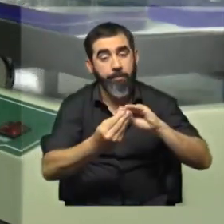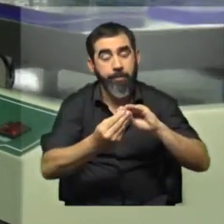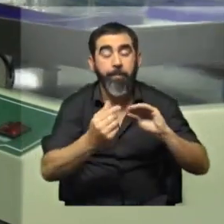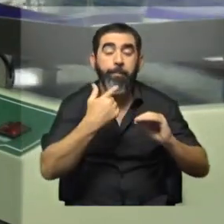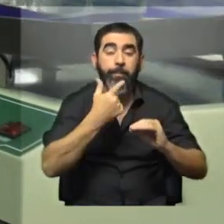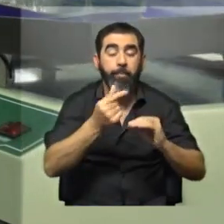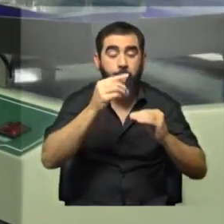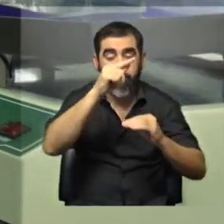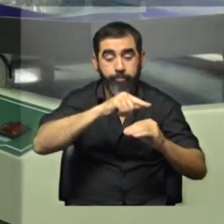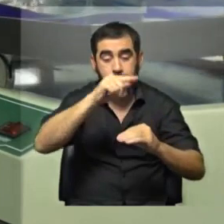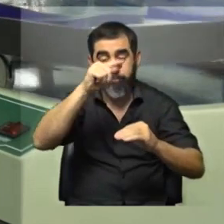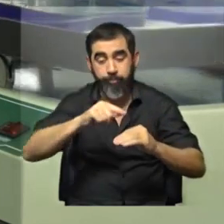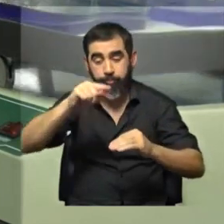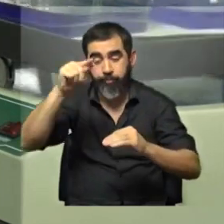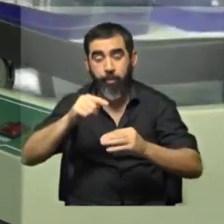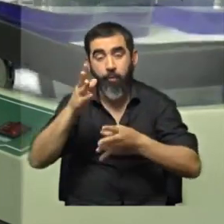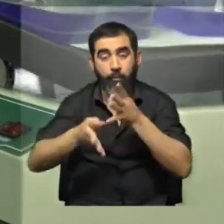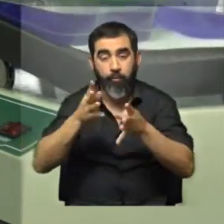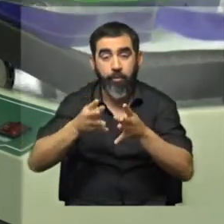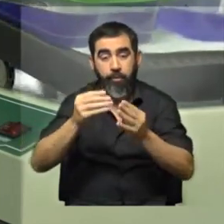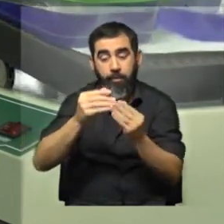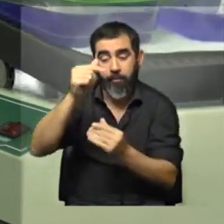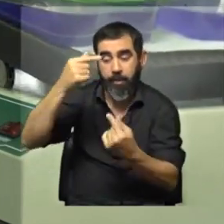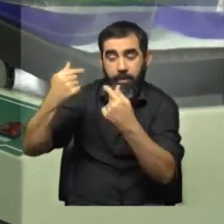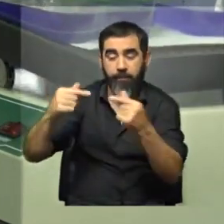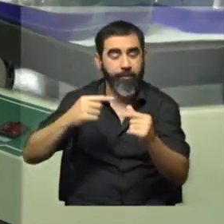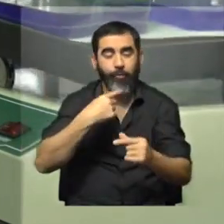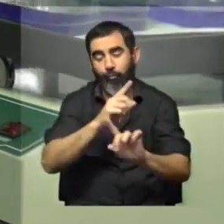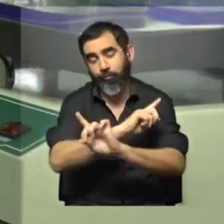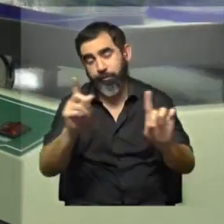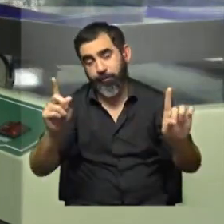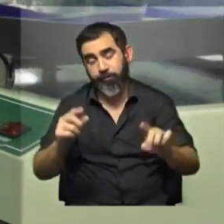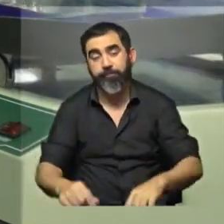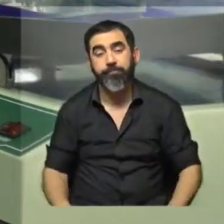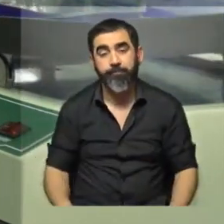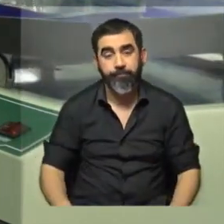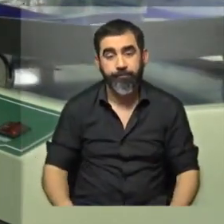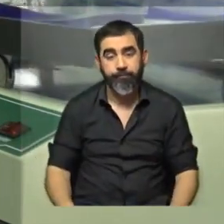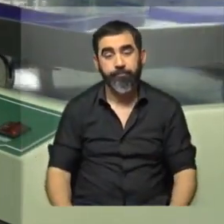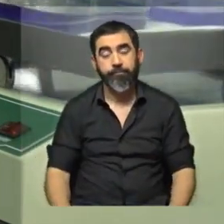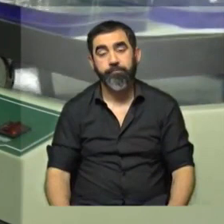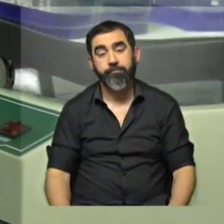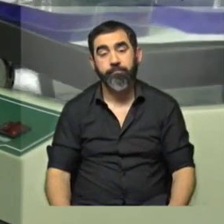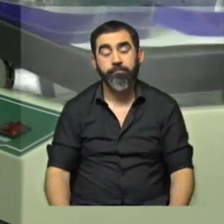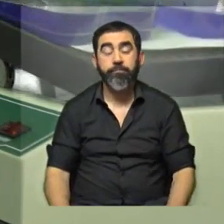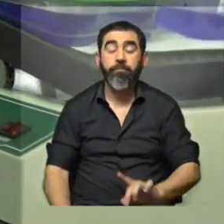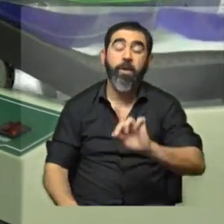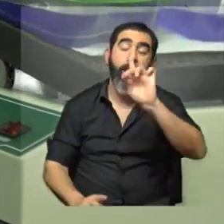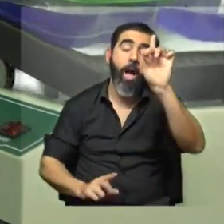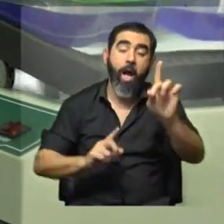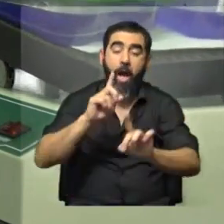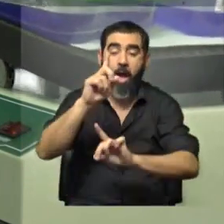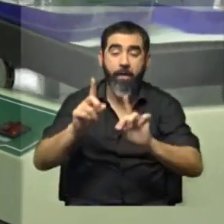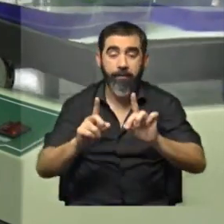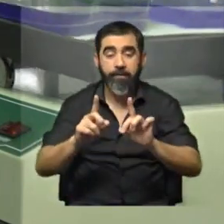plegada así, es funcional, y si se pliega distinto, deja de ser funcional. Algunas veces, por diversas razones, las